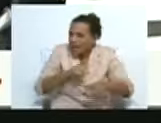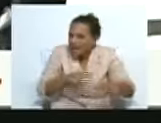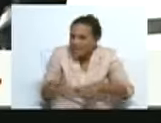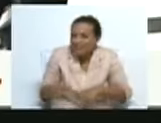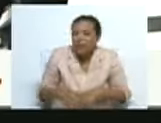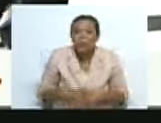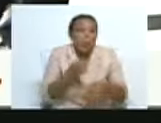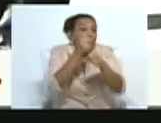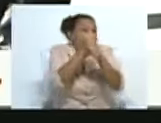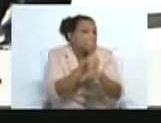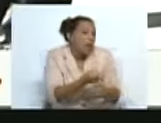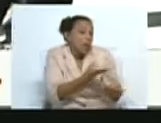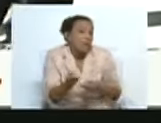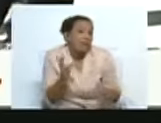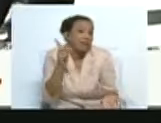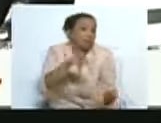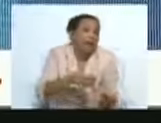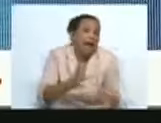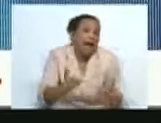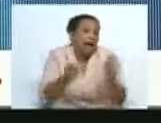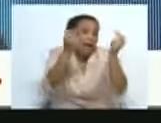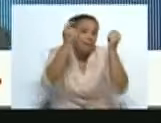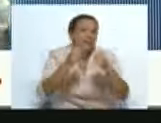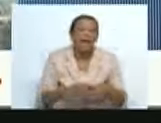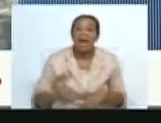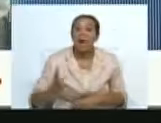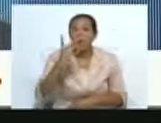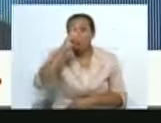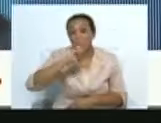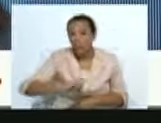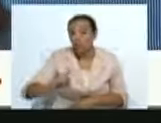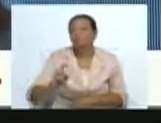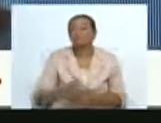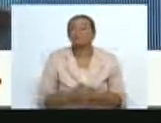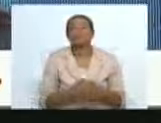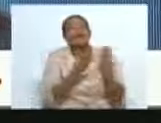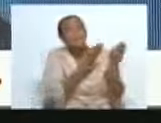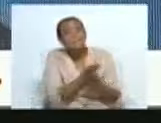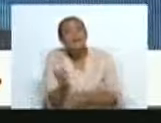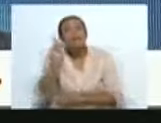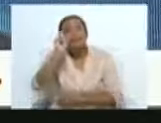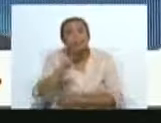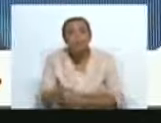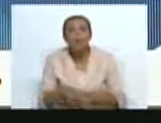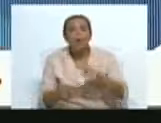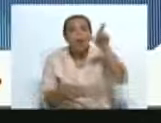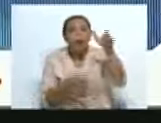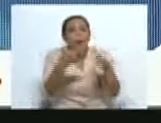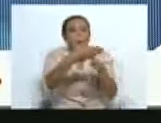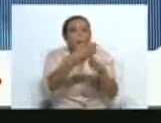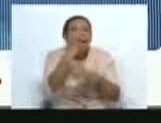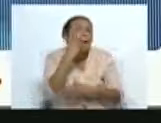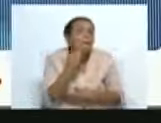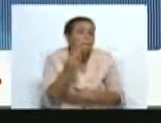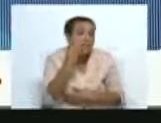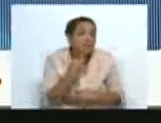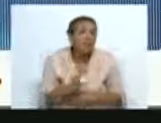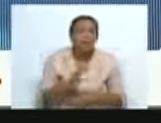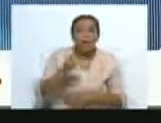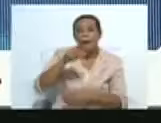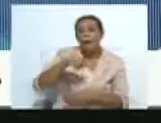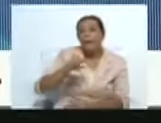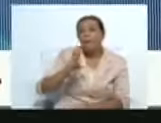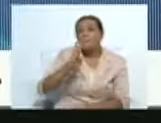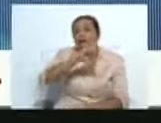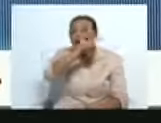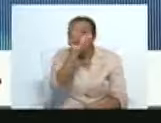No esperan ni la invitación. Usted se viene a la cuarta edición. Bueno, queremos invitar también a compartir sus experiencias a Nicola Pianzola de